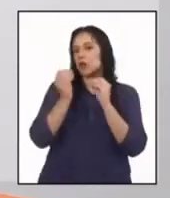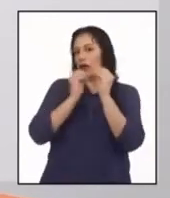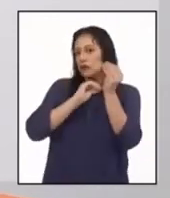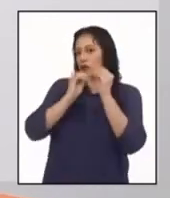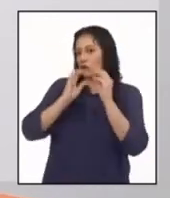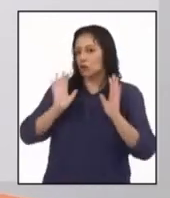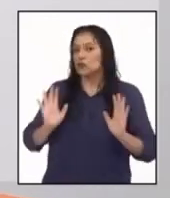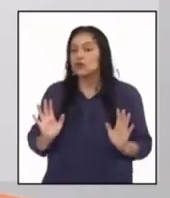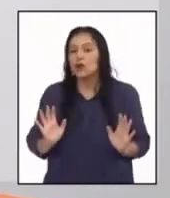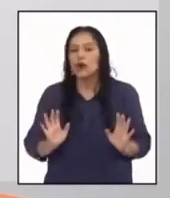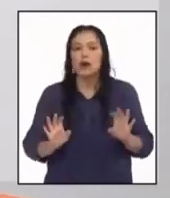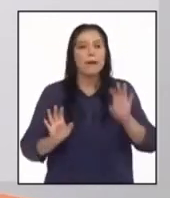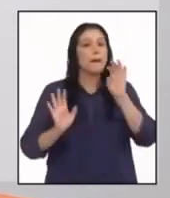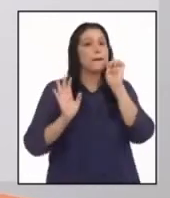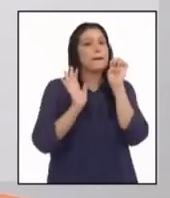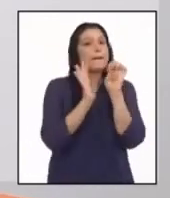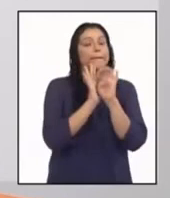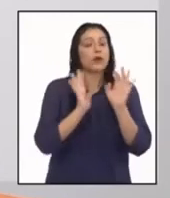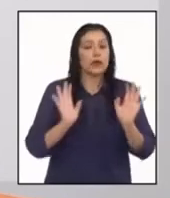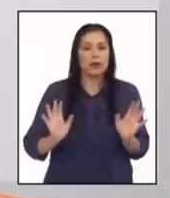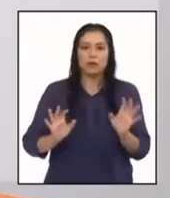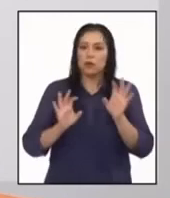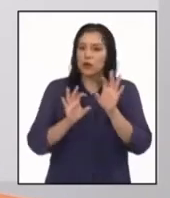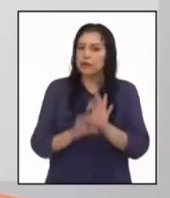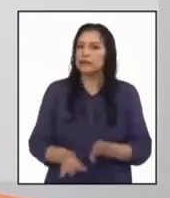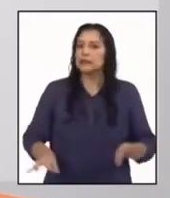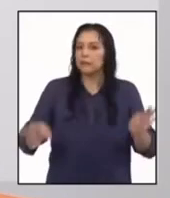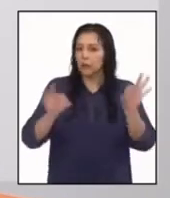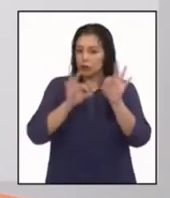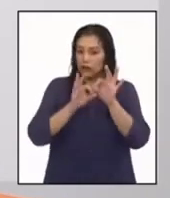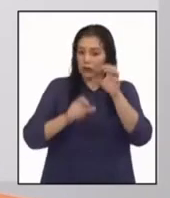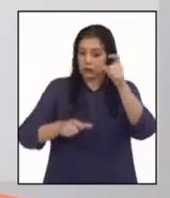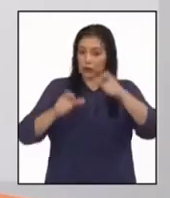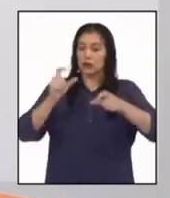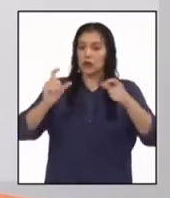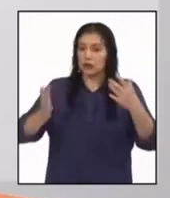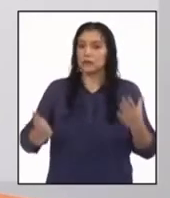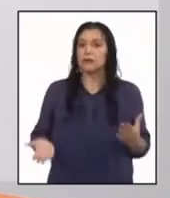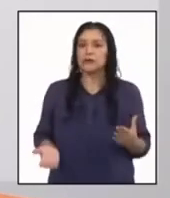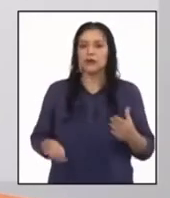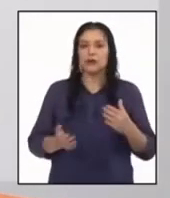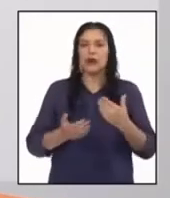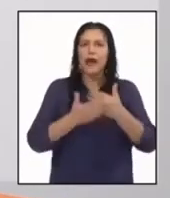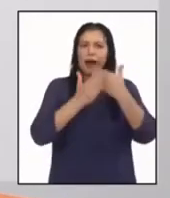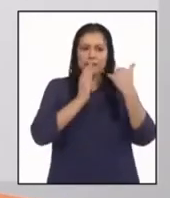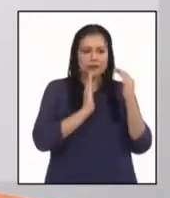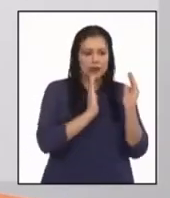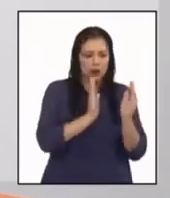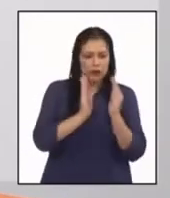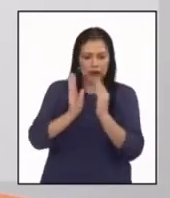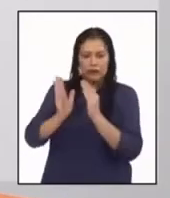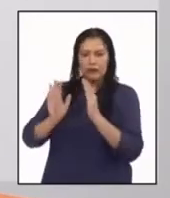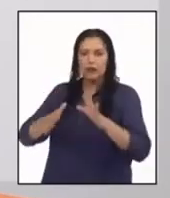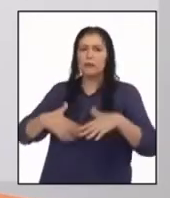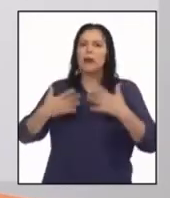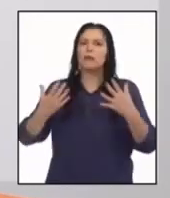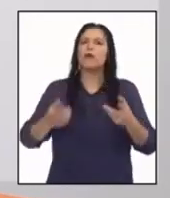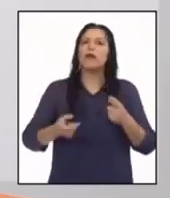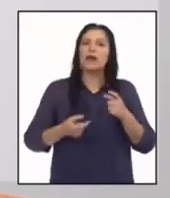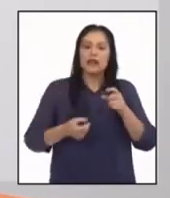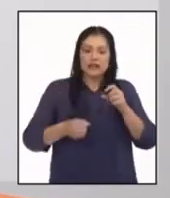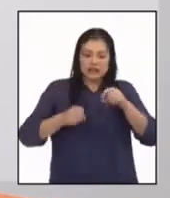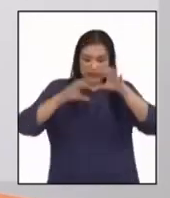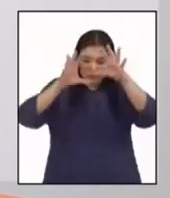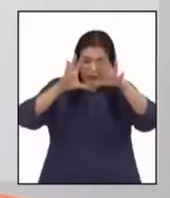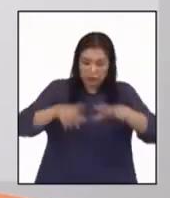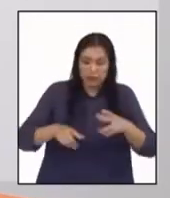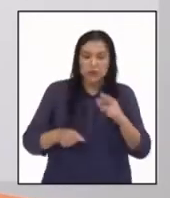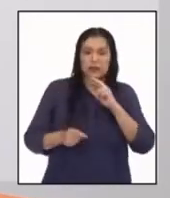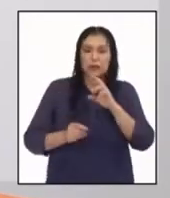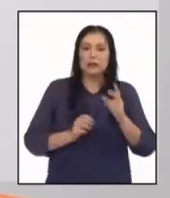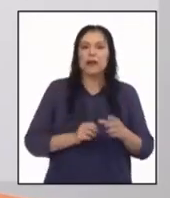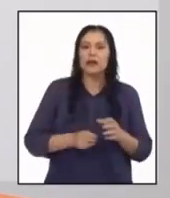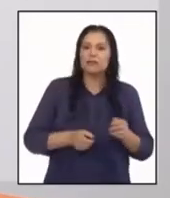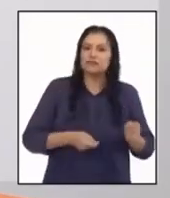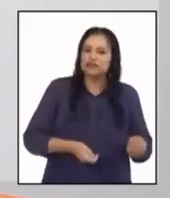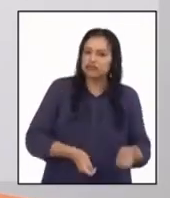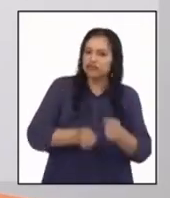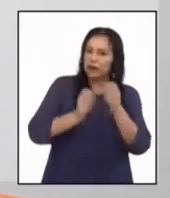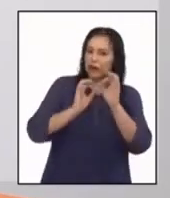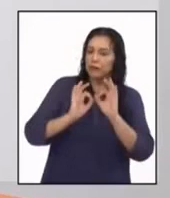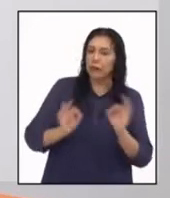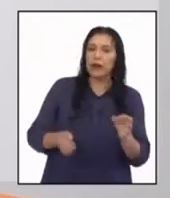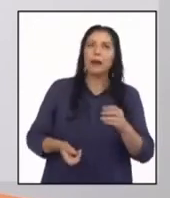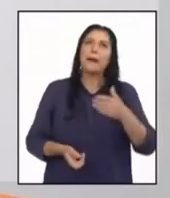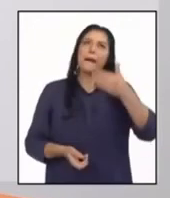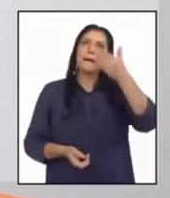solución. Por ejemplo, es importante que la población esté organizada para hacer faenas de descolmatación del río. De